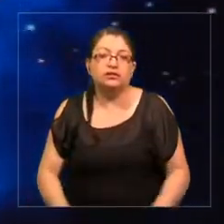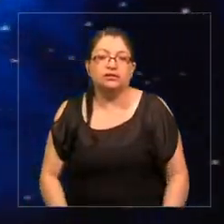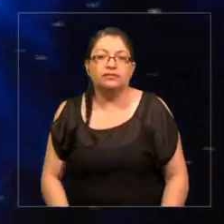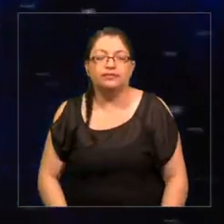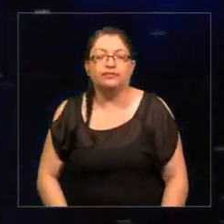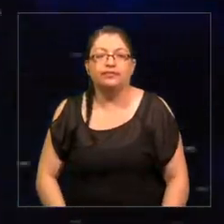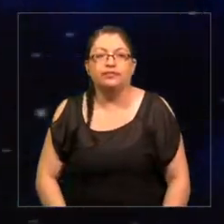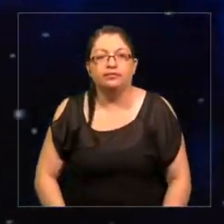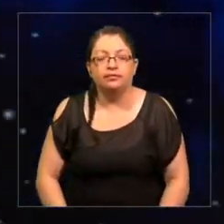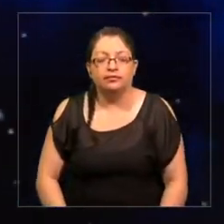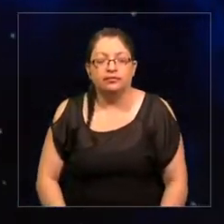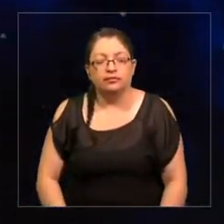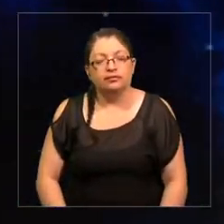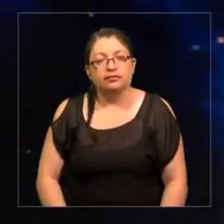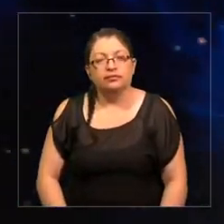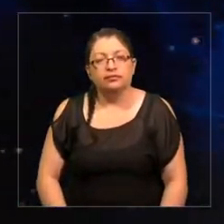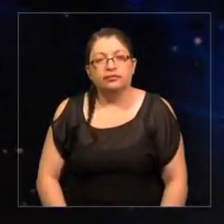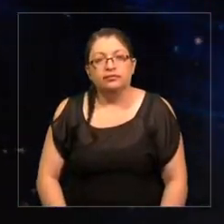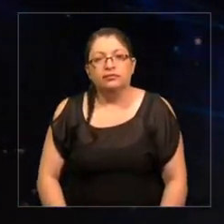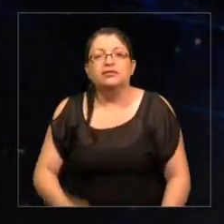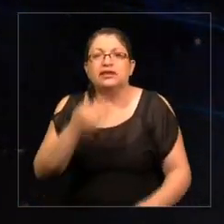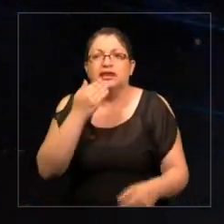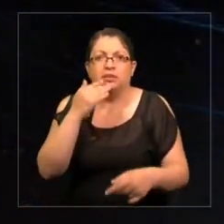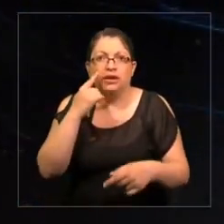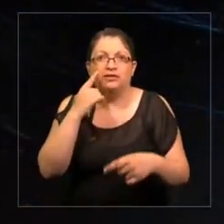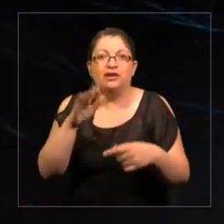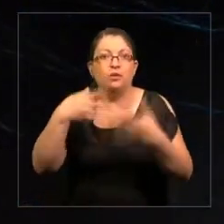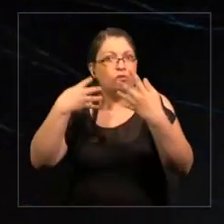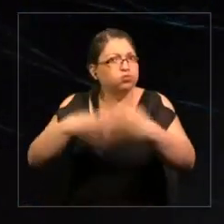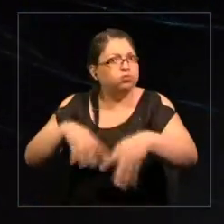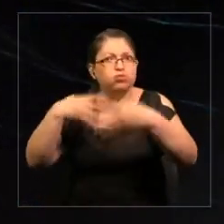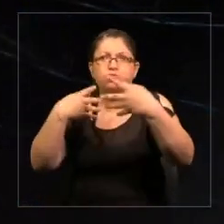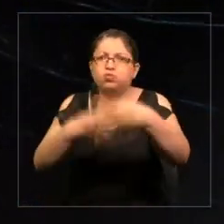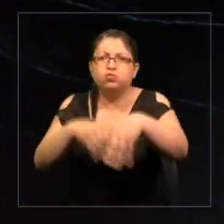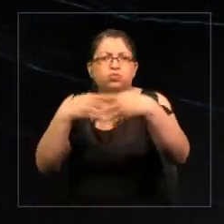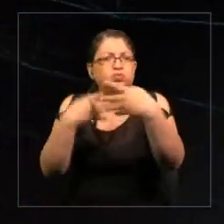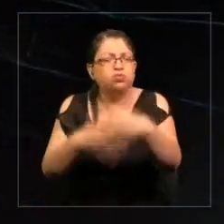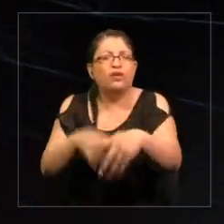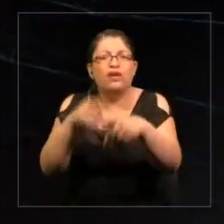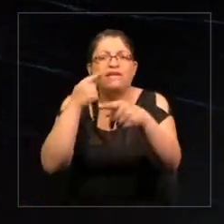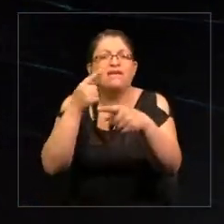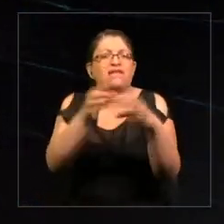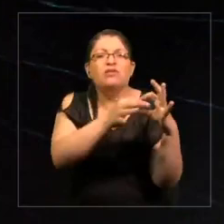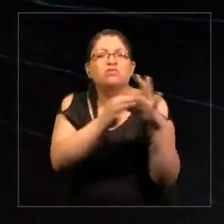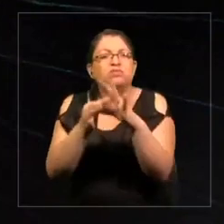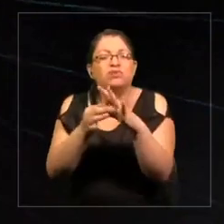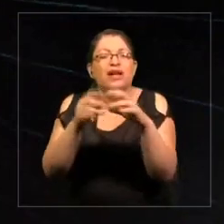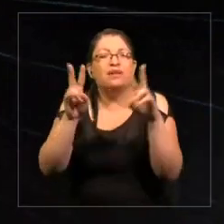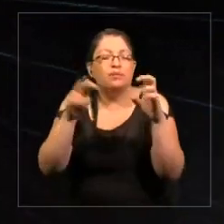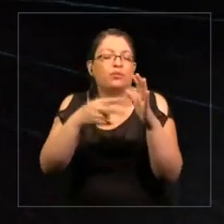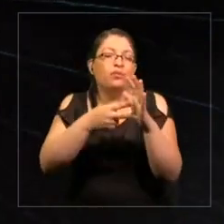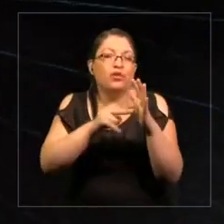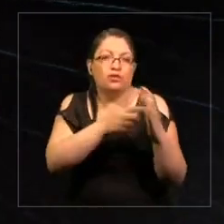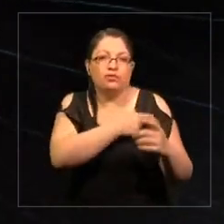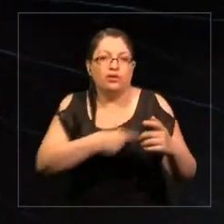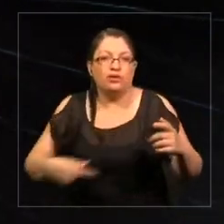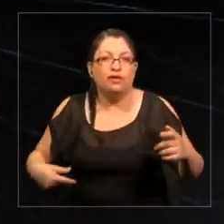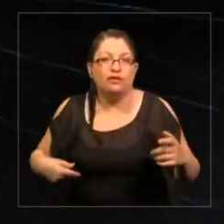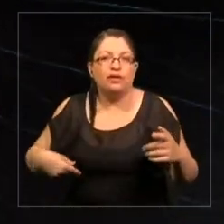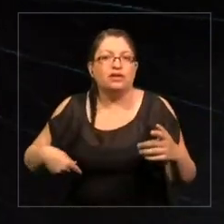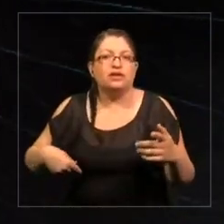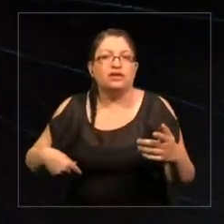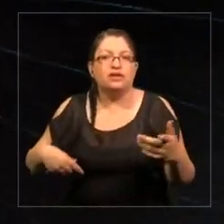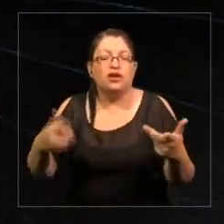en las demostraciones, las protestas, cuáles son las consecuencias de la gobernanza a través de